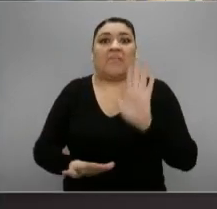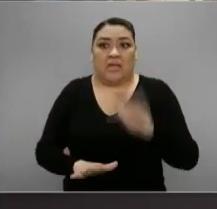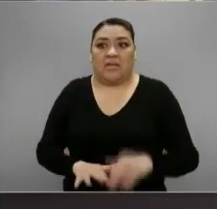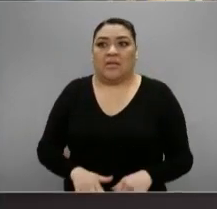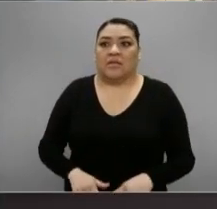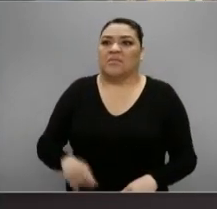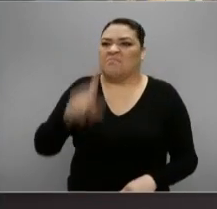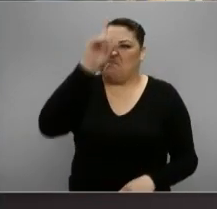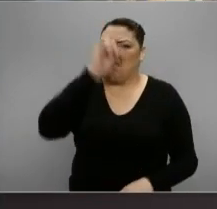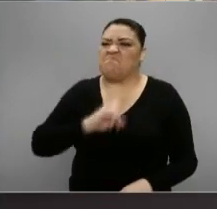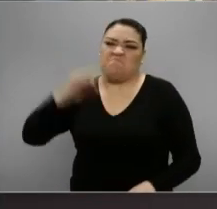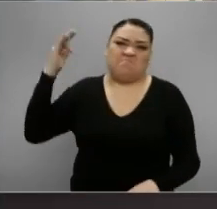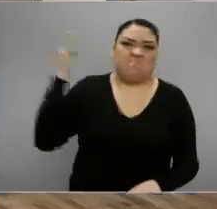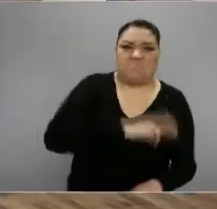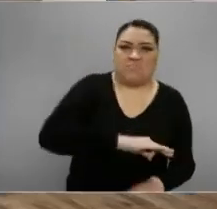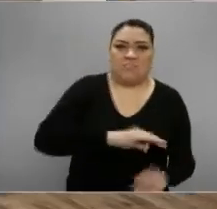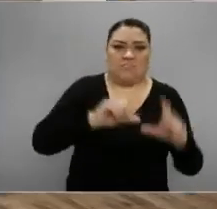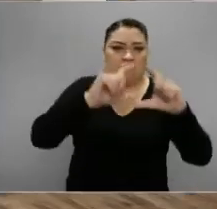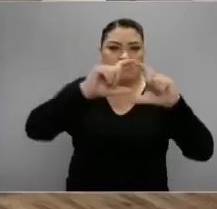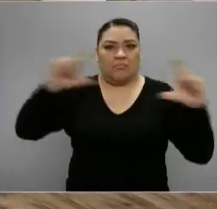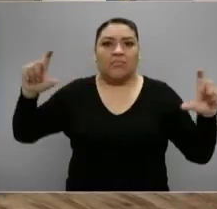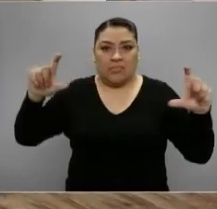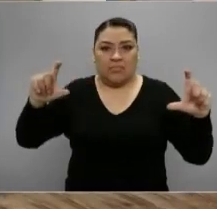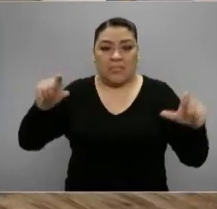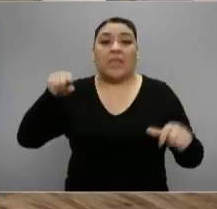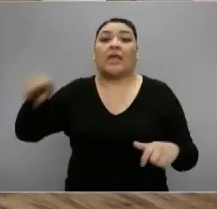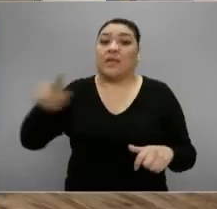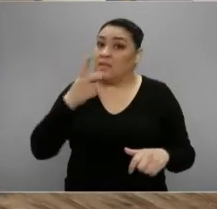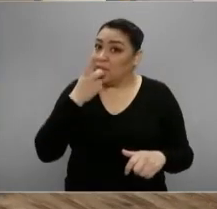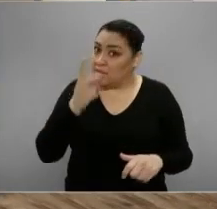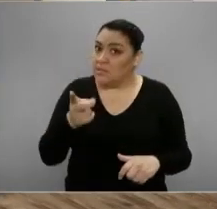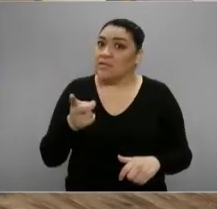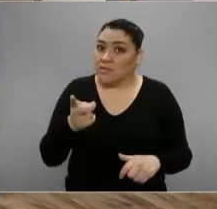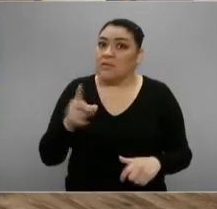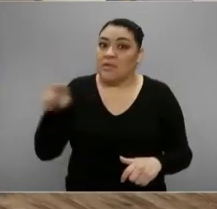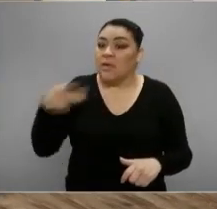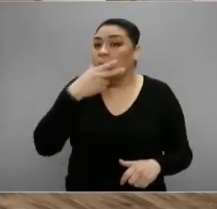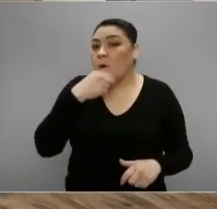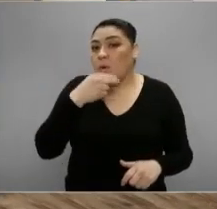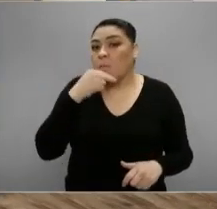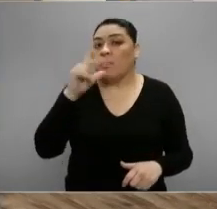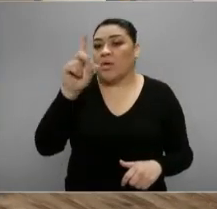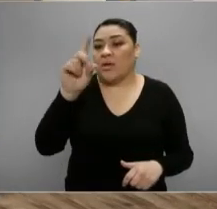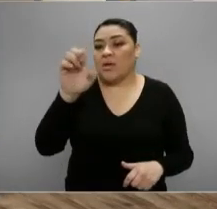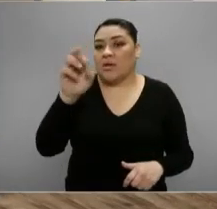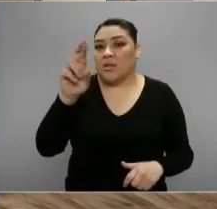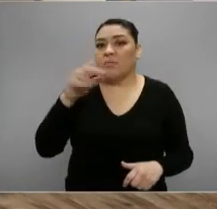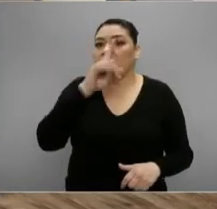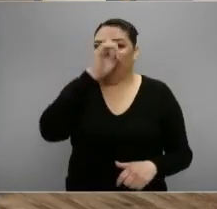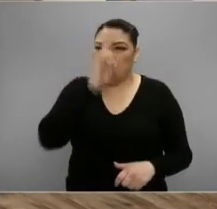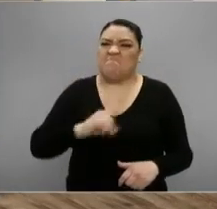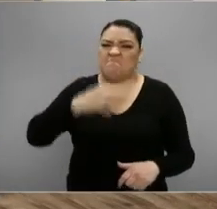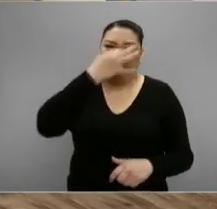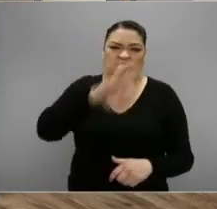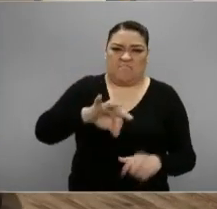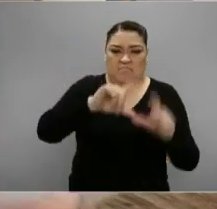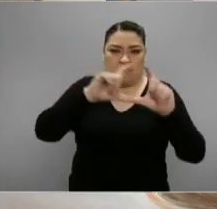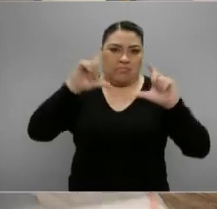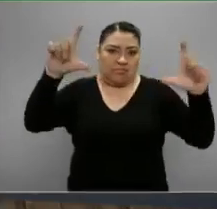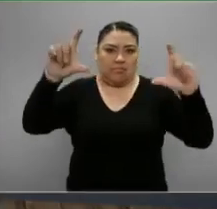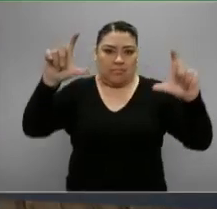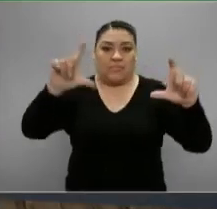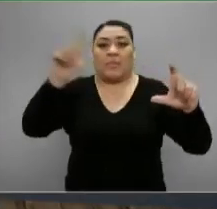decía fake news, lo que tenía, lo que estaba denunciando Derbez. Y por su parte la